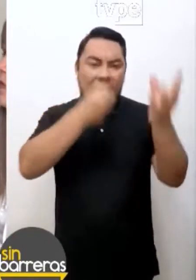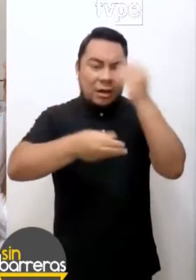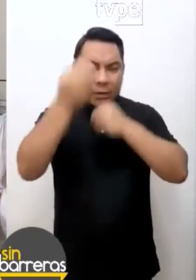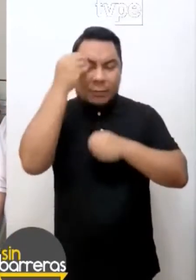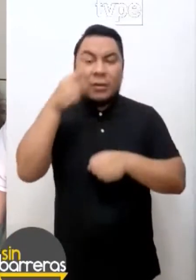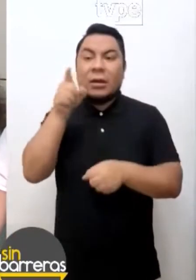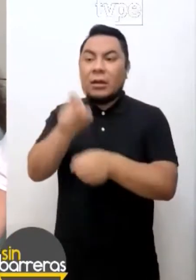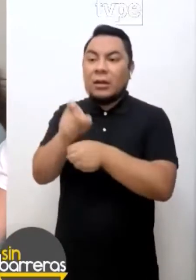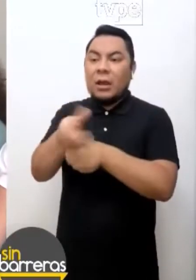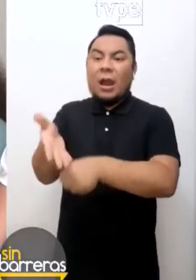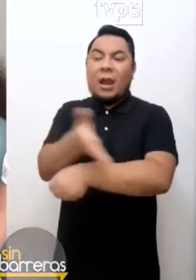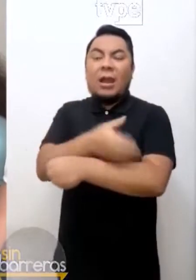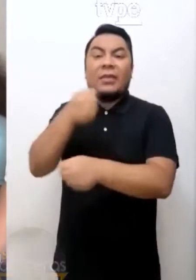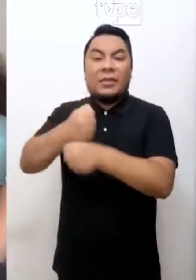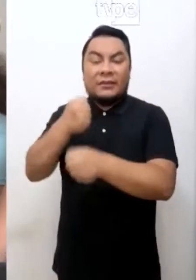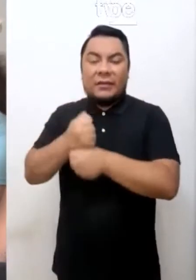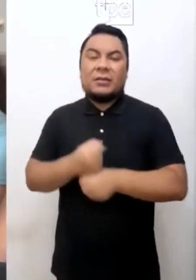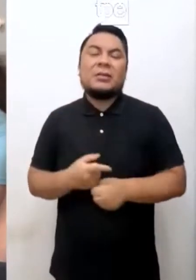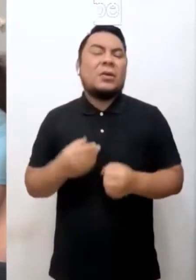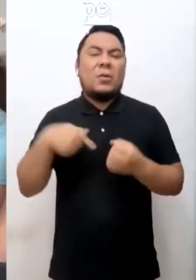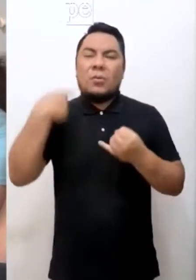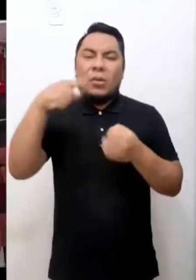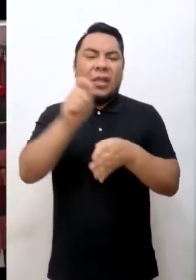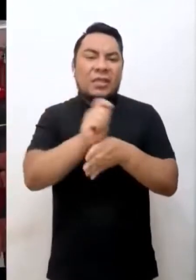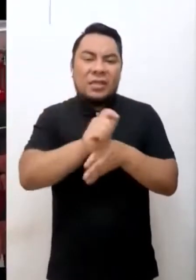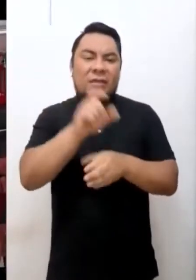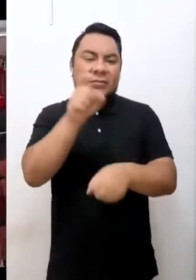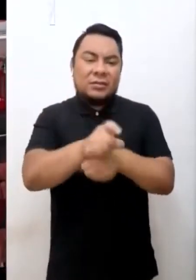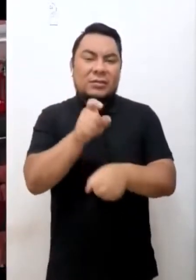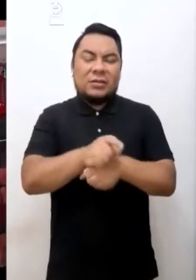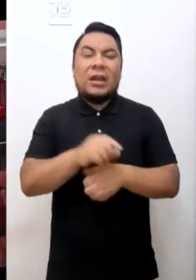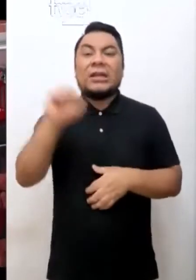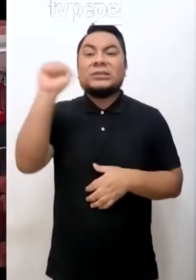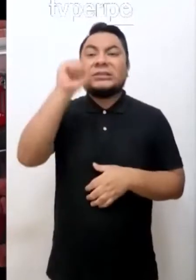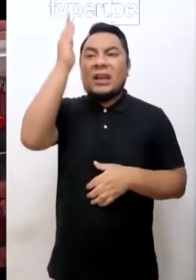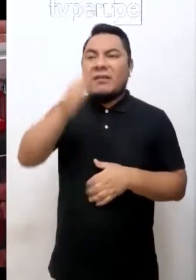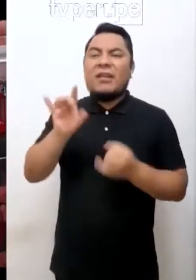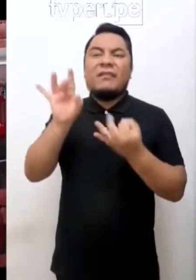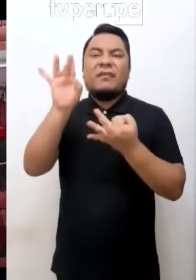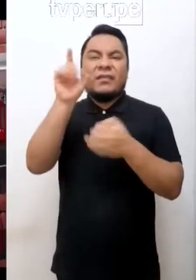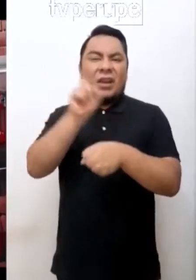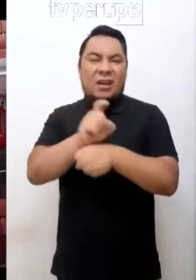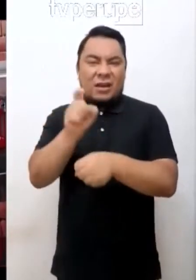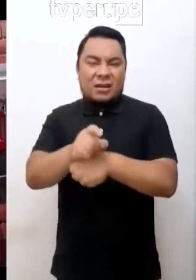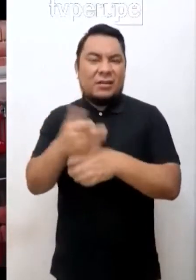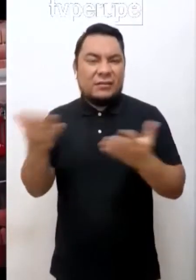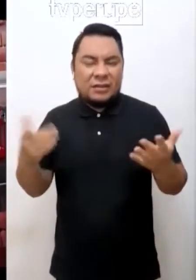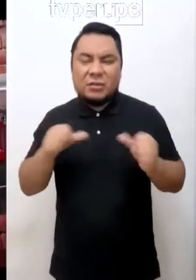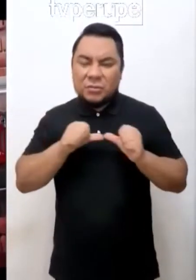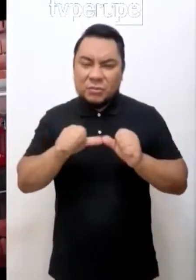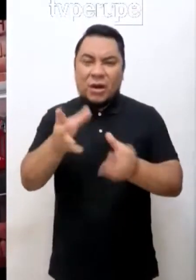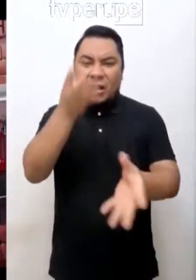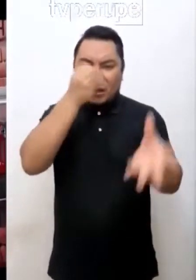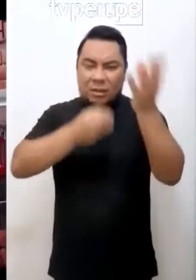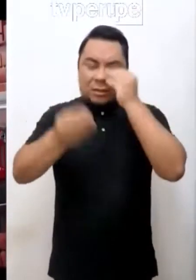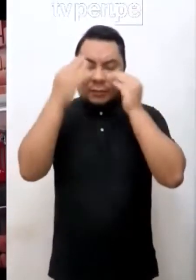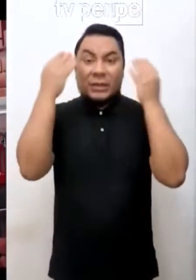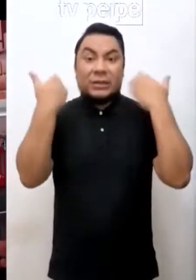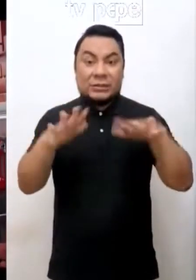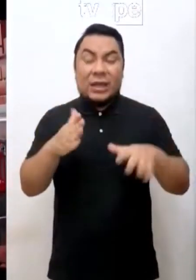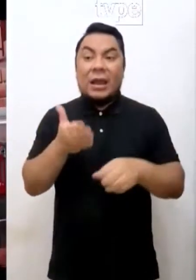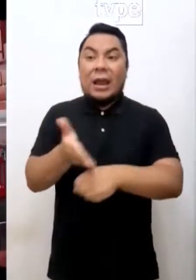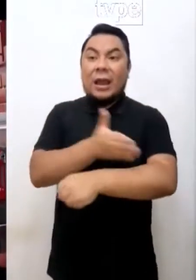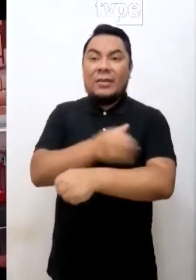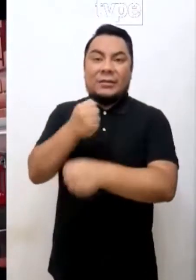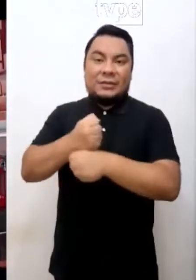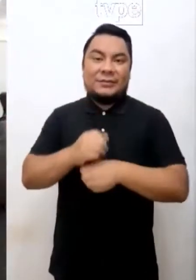las pasantías prelaborales, Escuela de Vida, Sábado Amigos, que es un programa de ocio, y formación continua para los chicos que ya